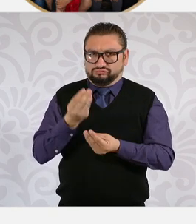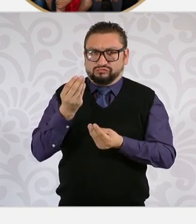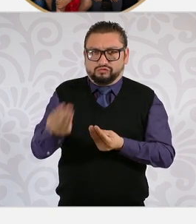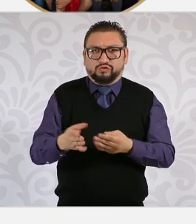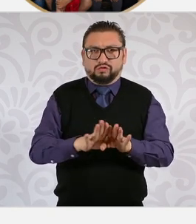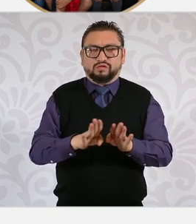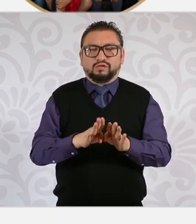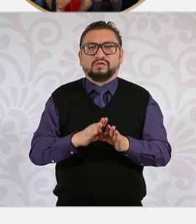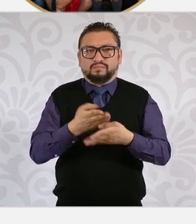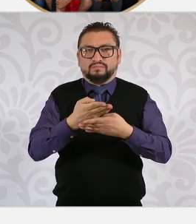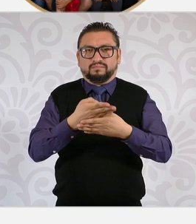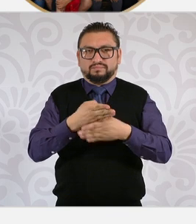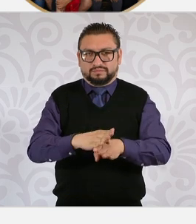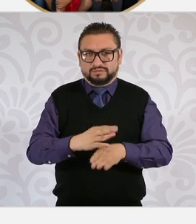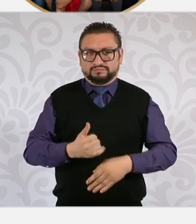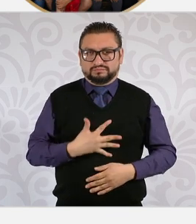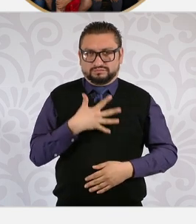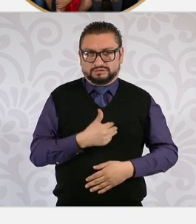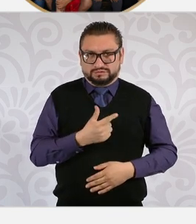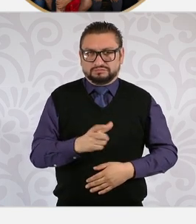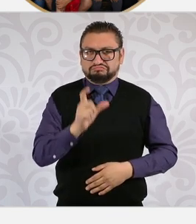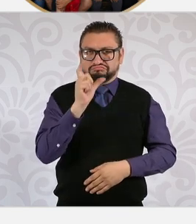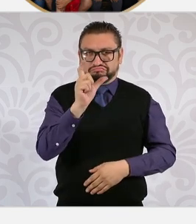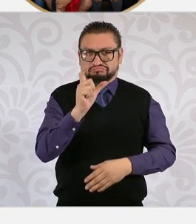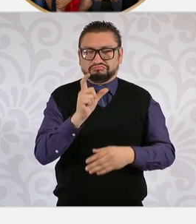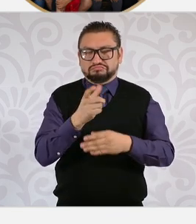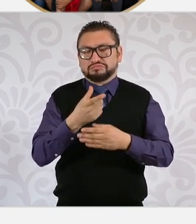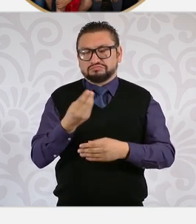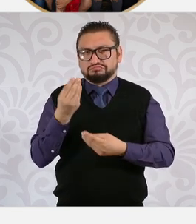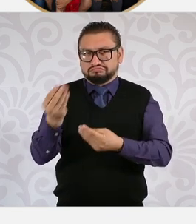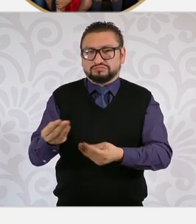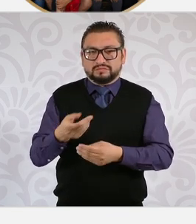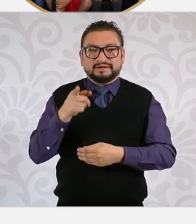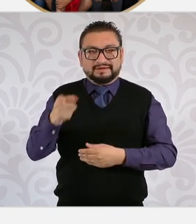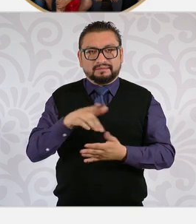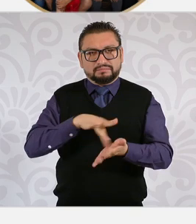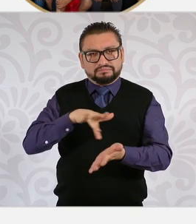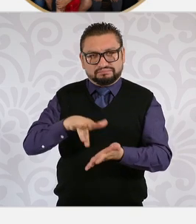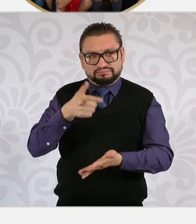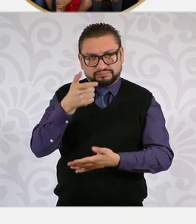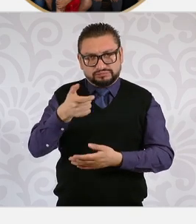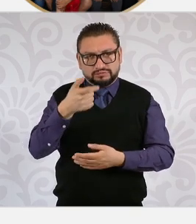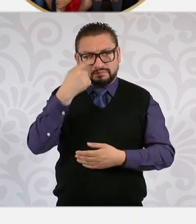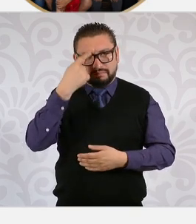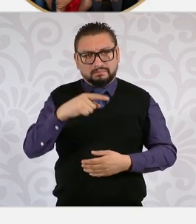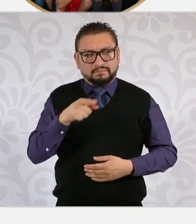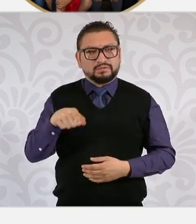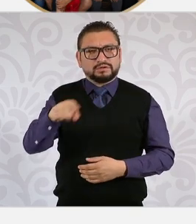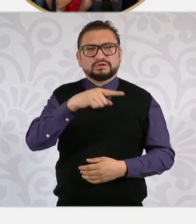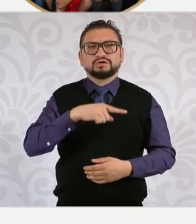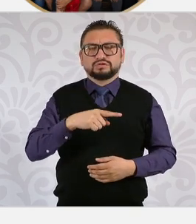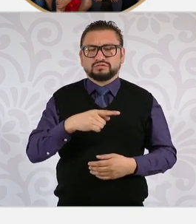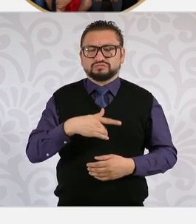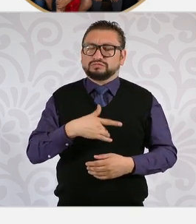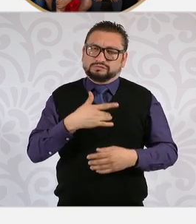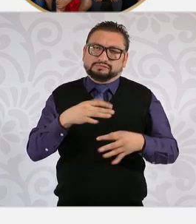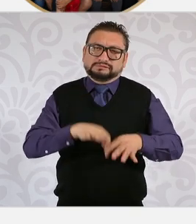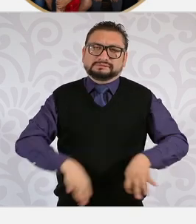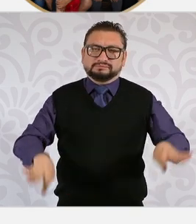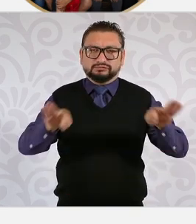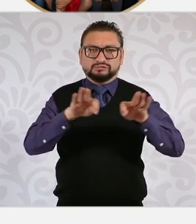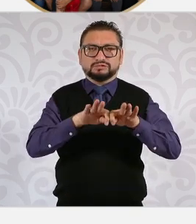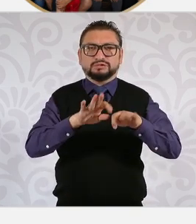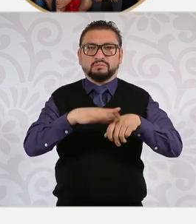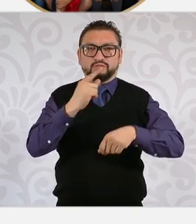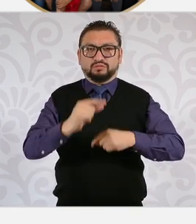través de la tarjeta del Banco del Bienestar. Y este apoyo económico es justamente muy importante, porque además